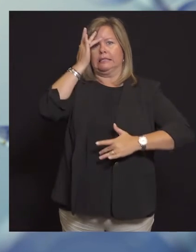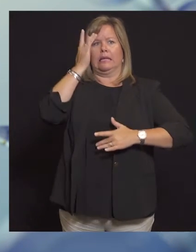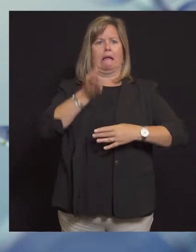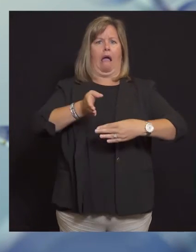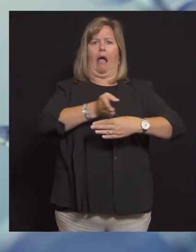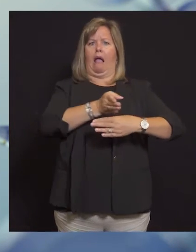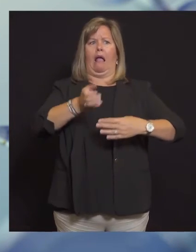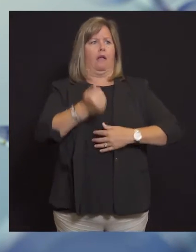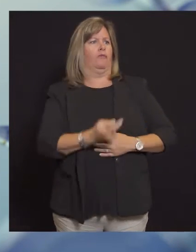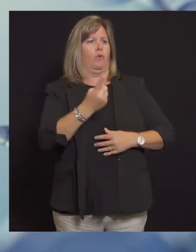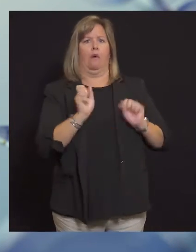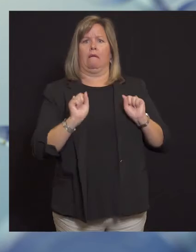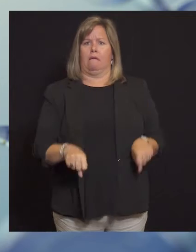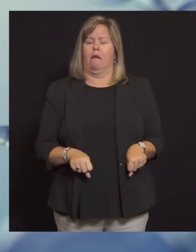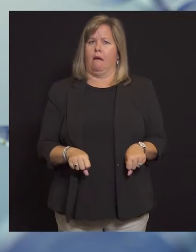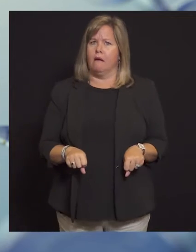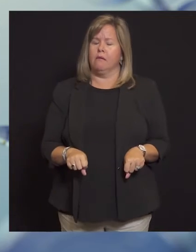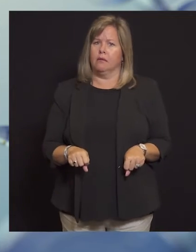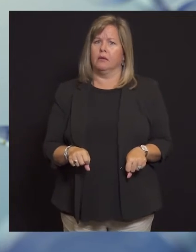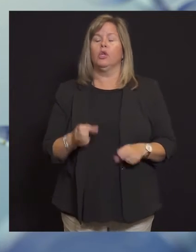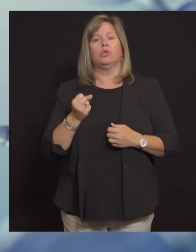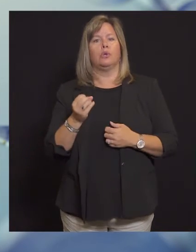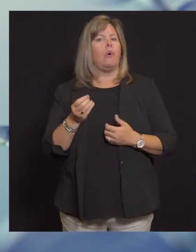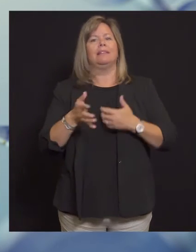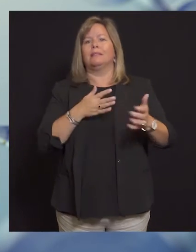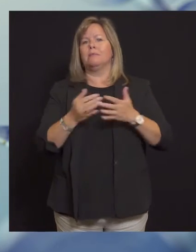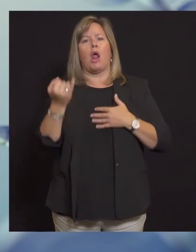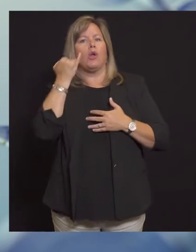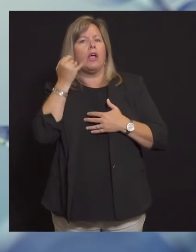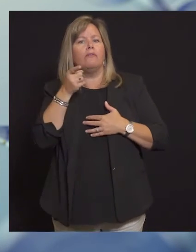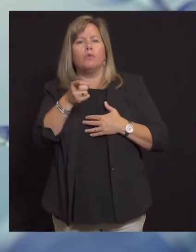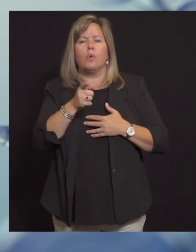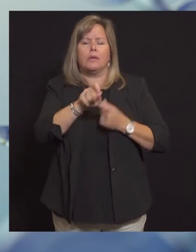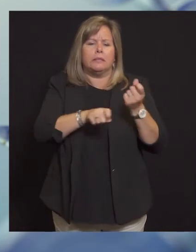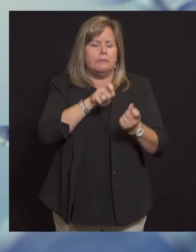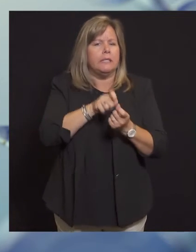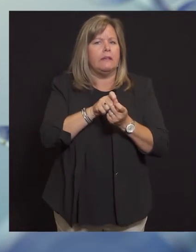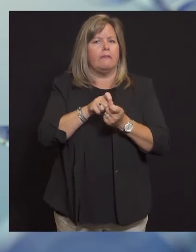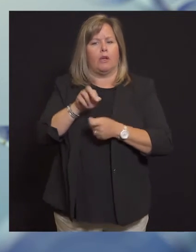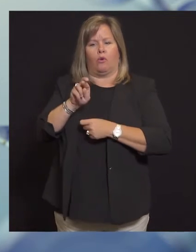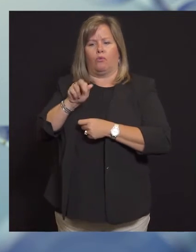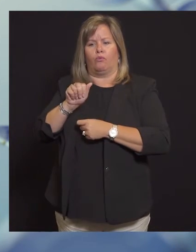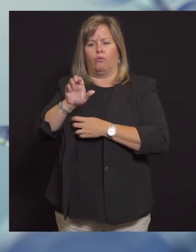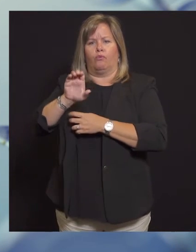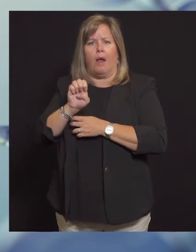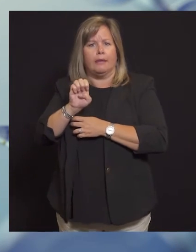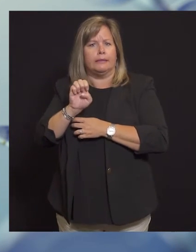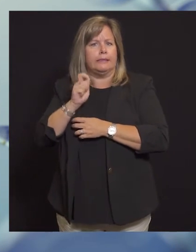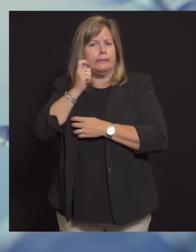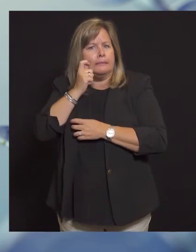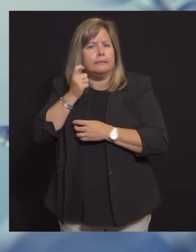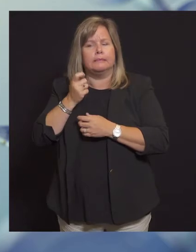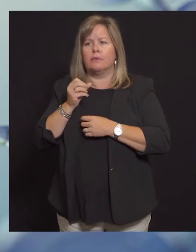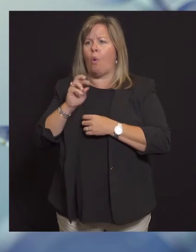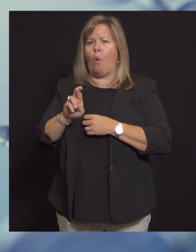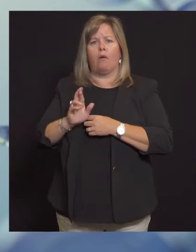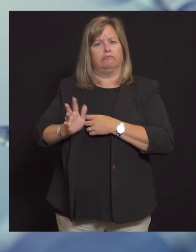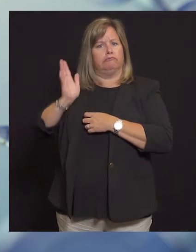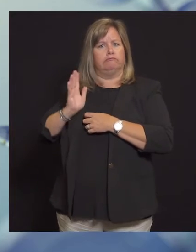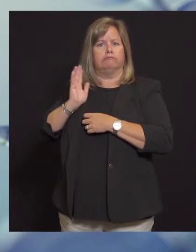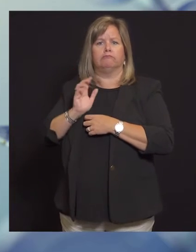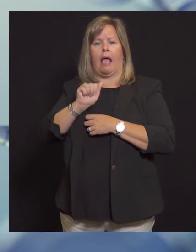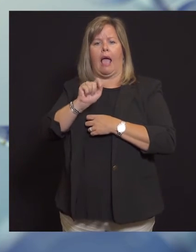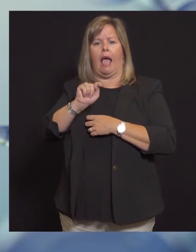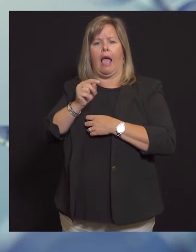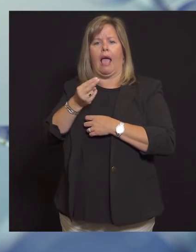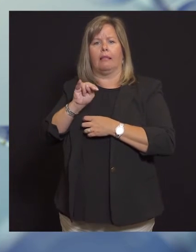entretantes en su entorno en muchos casos la falta de acceso de atención médica que ha llevado los síntomas más